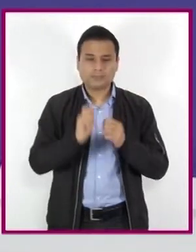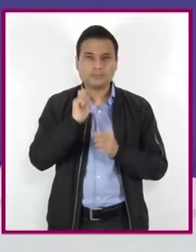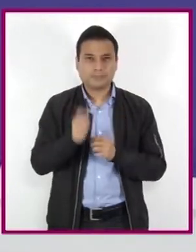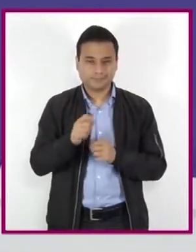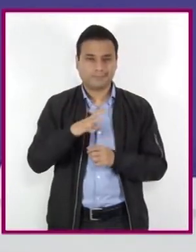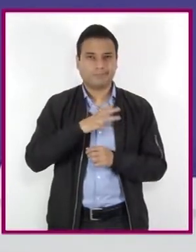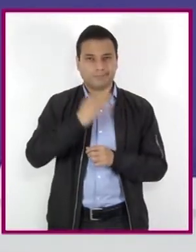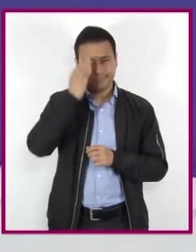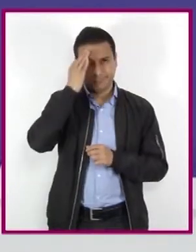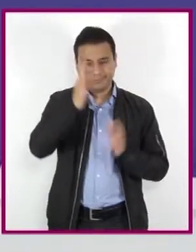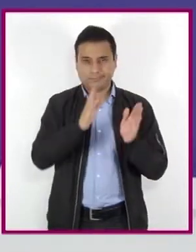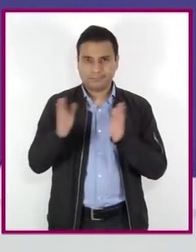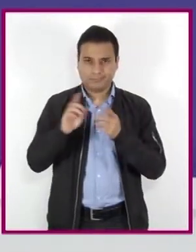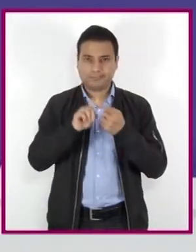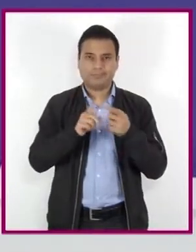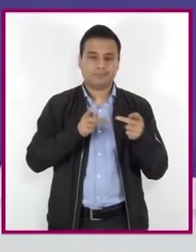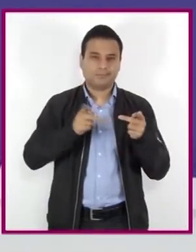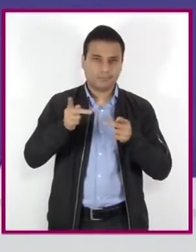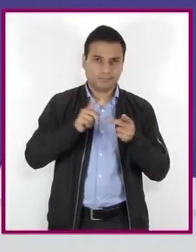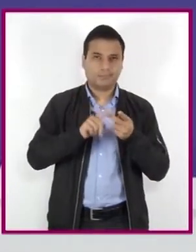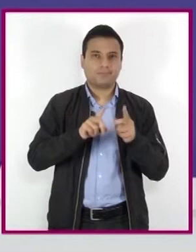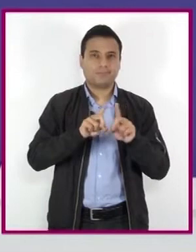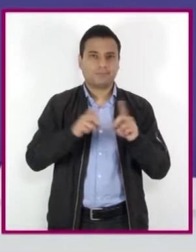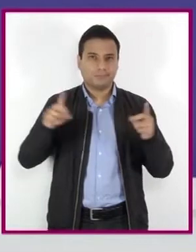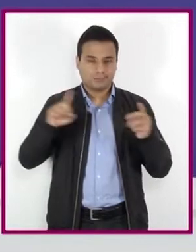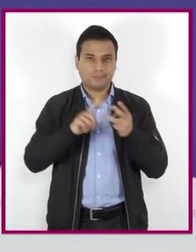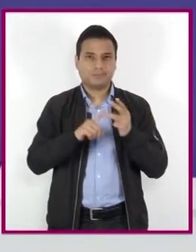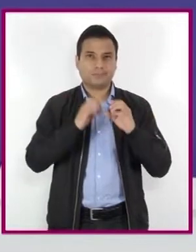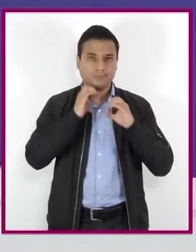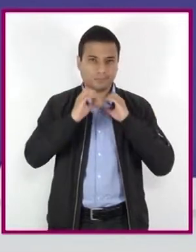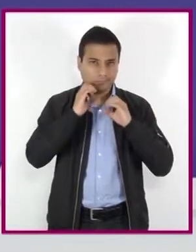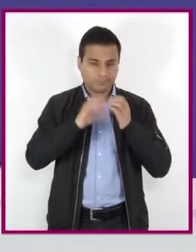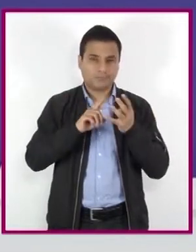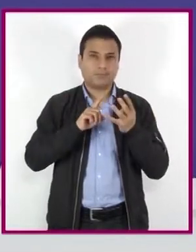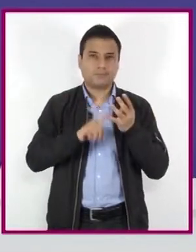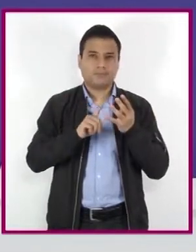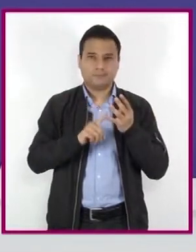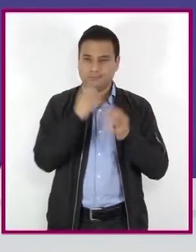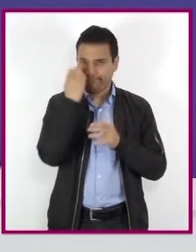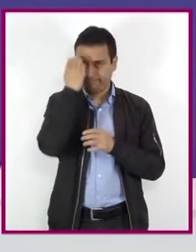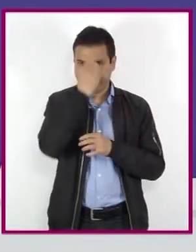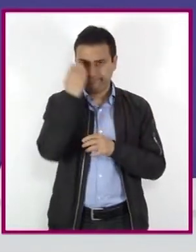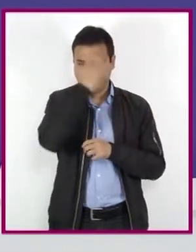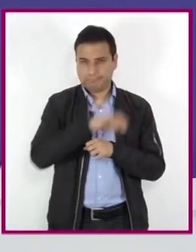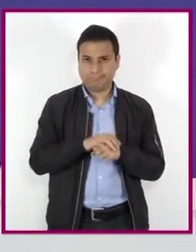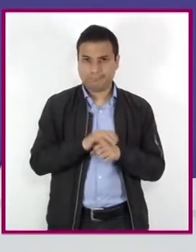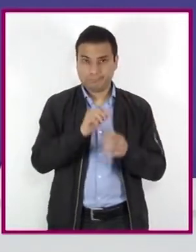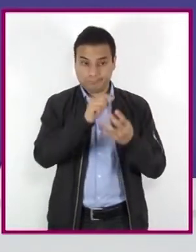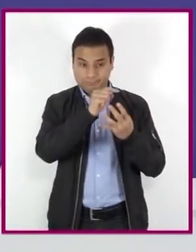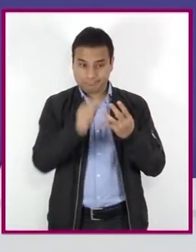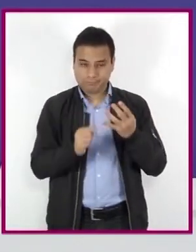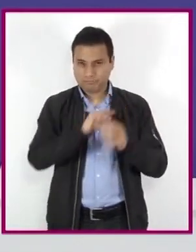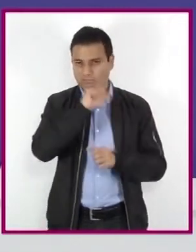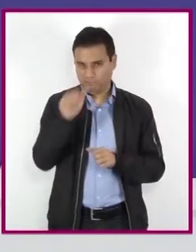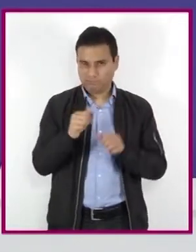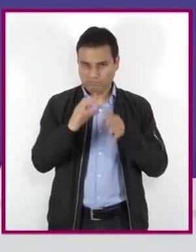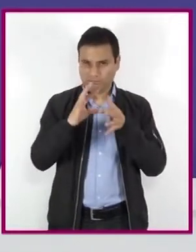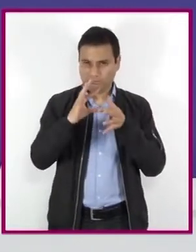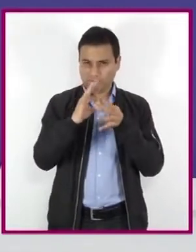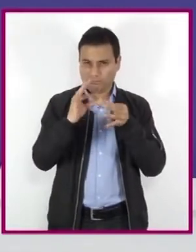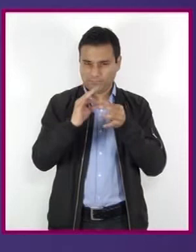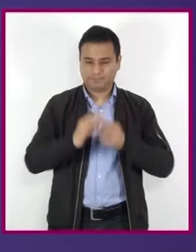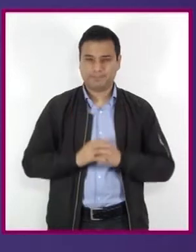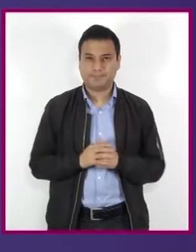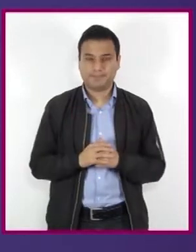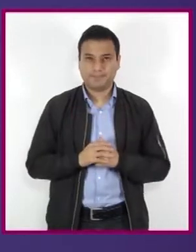etapas. Planeación, desarrollo, comunicación y evaluación. Estas etapas las describiremos al llegar a nuestro